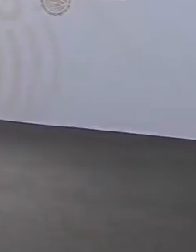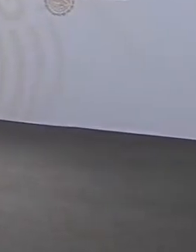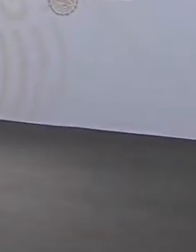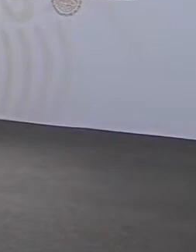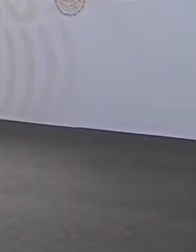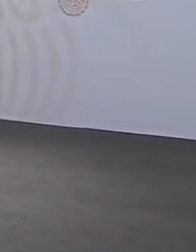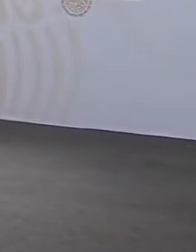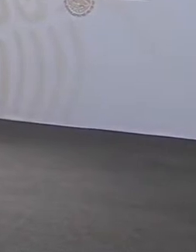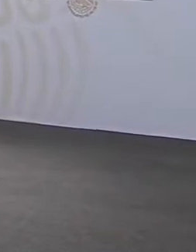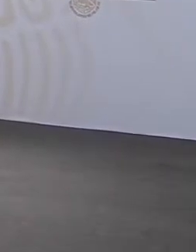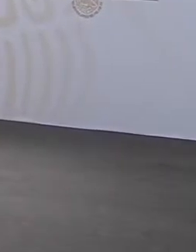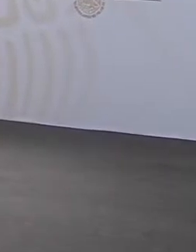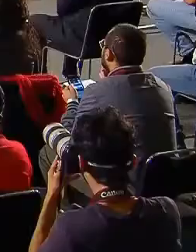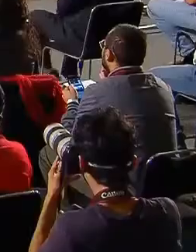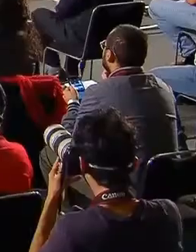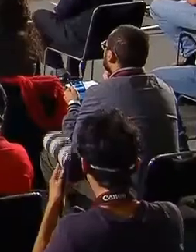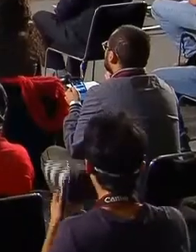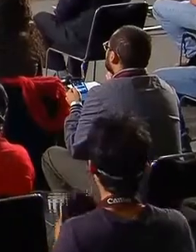Ánimo.